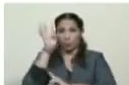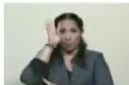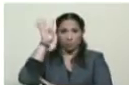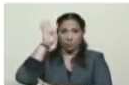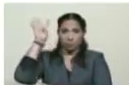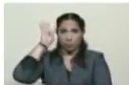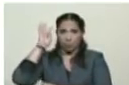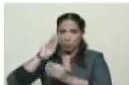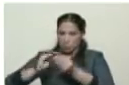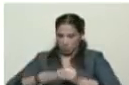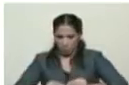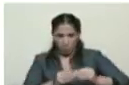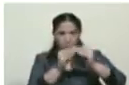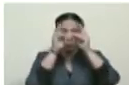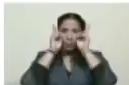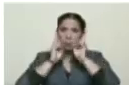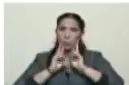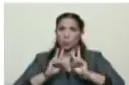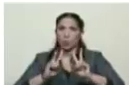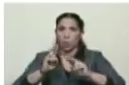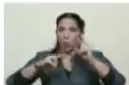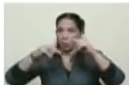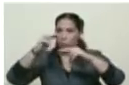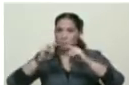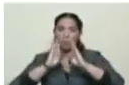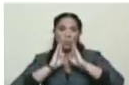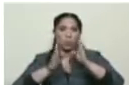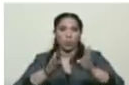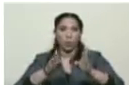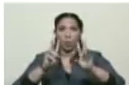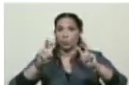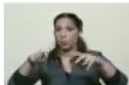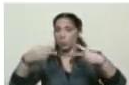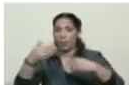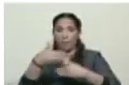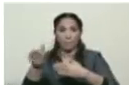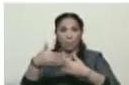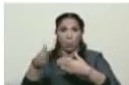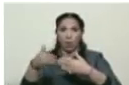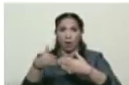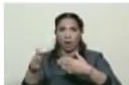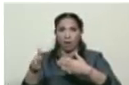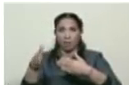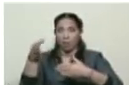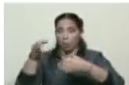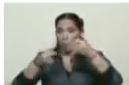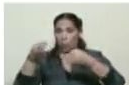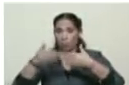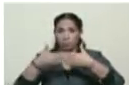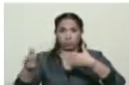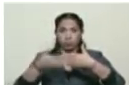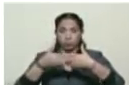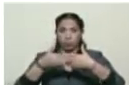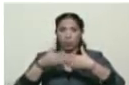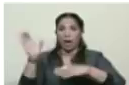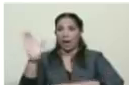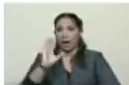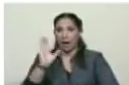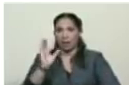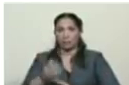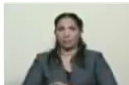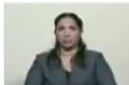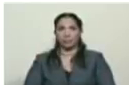recuperó el monumento, se construyó un boulevard, se hizo una nueva puerta de Caracas, porque está justamente en la puerta de la ciudad de Caracas, la